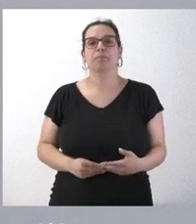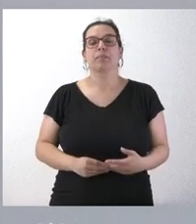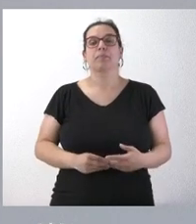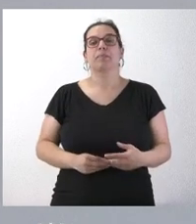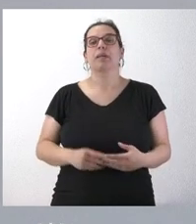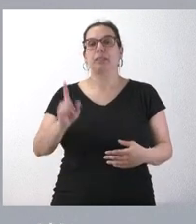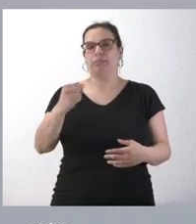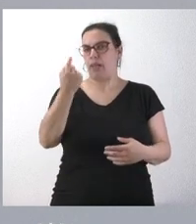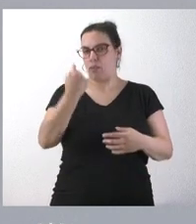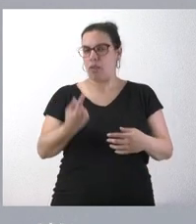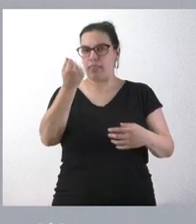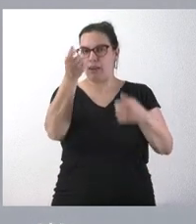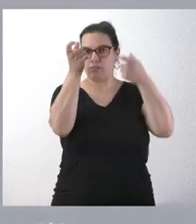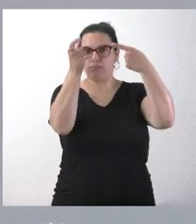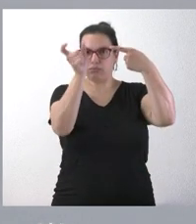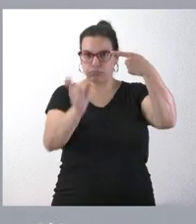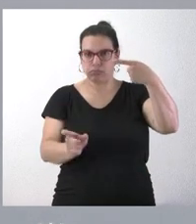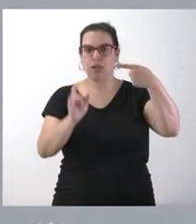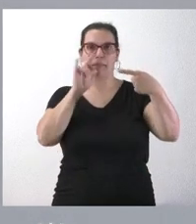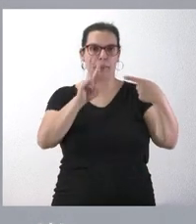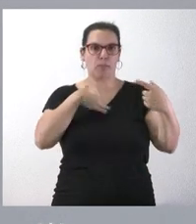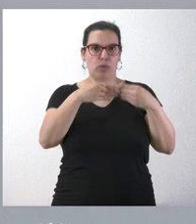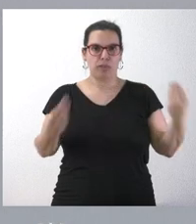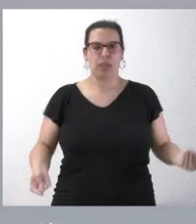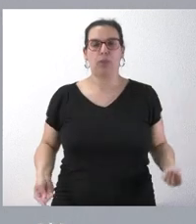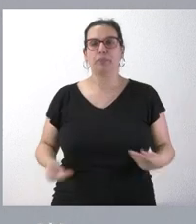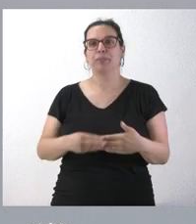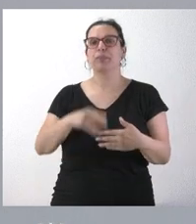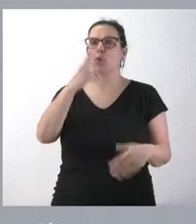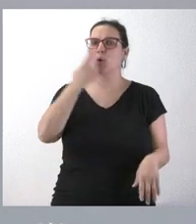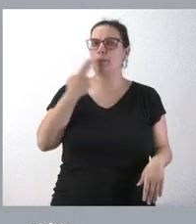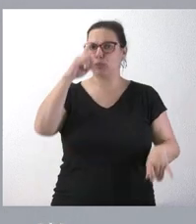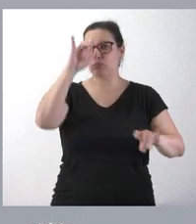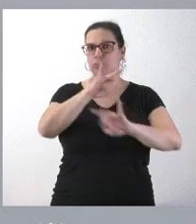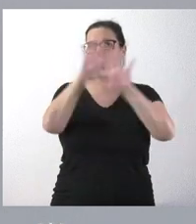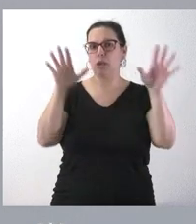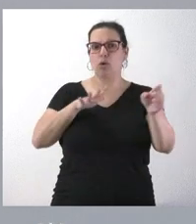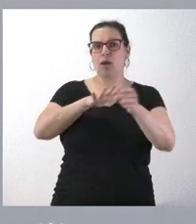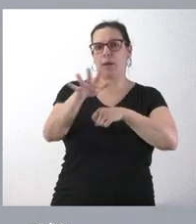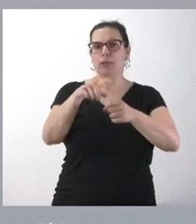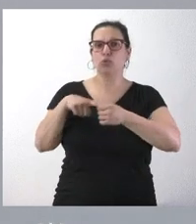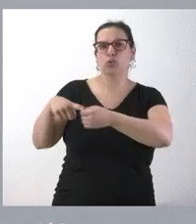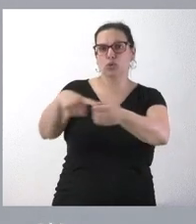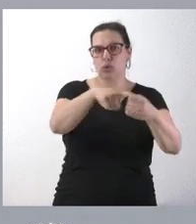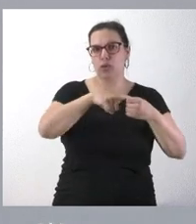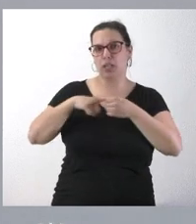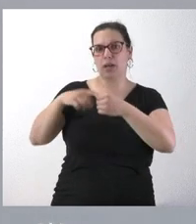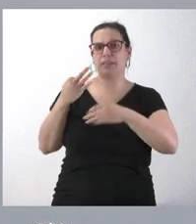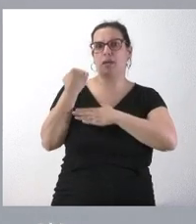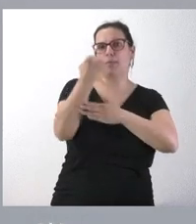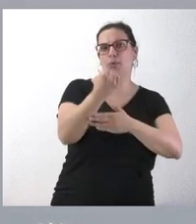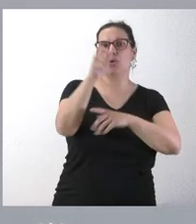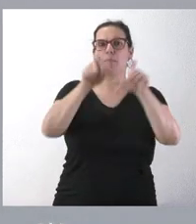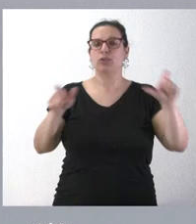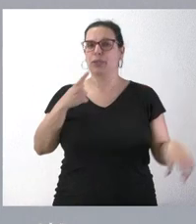correspondiente a cada una de ellas, el destino de estas finalidades. Sin lugar a dos, es un compromiso muy claro en el ámbito de la solidaridad y del apoyo a las personas